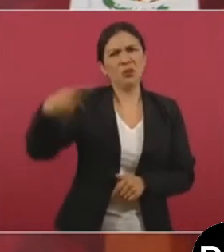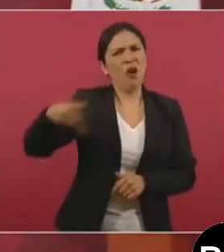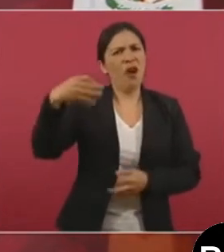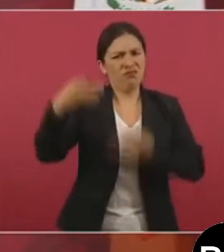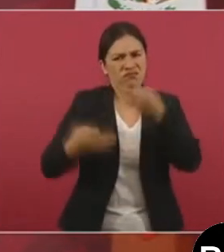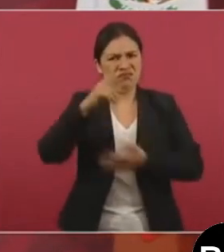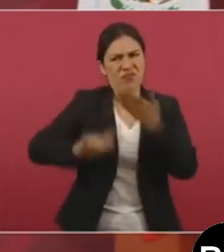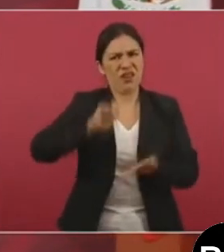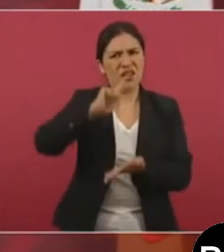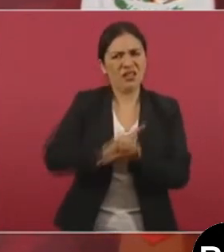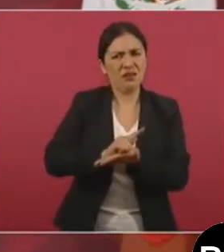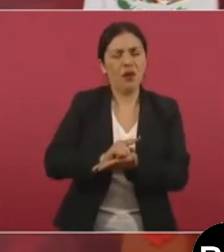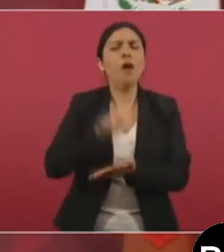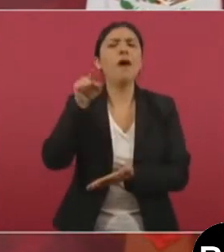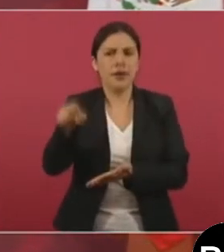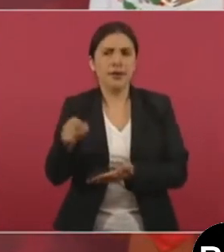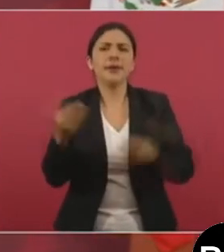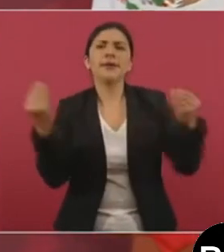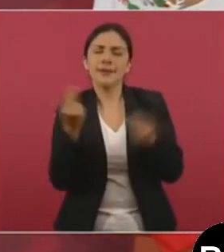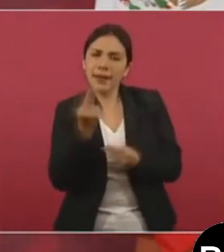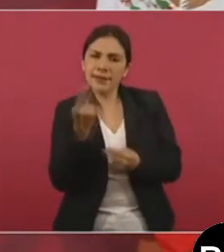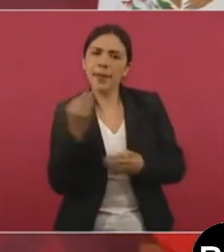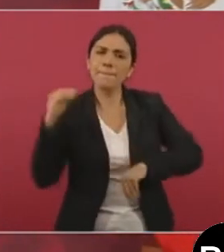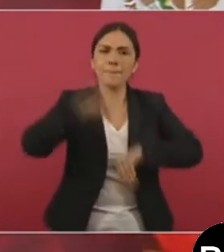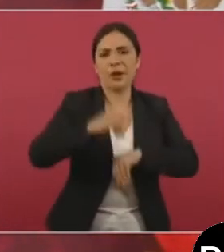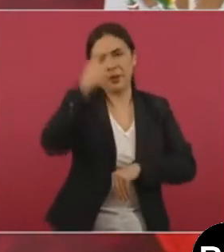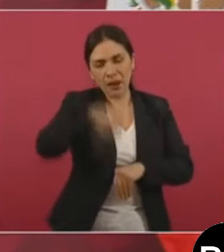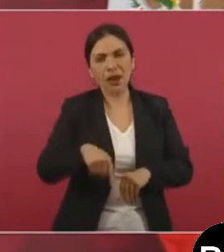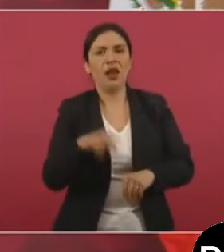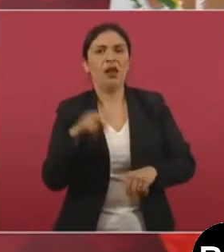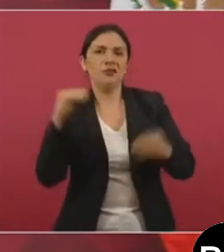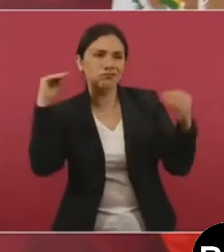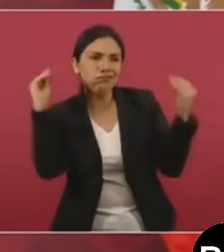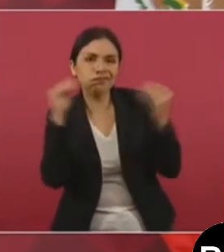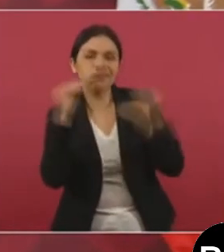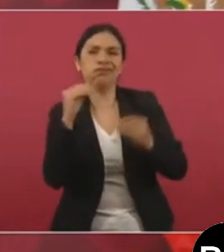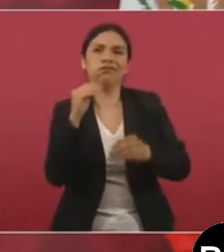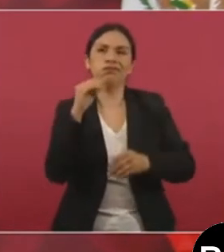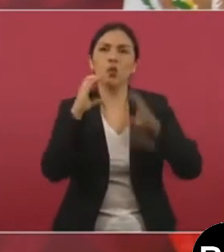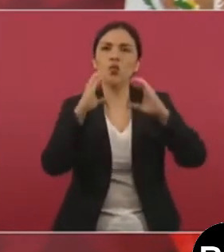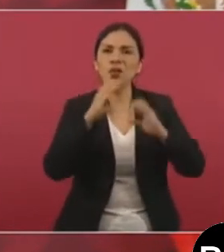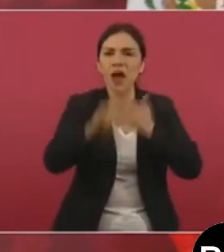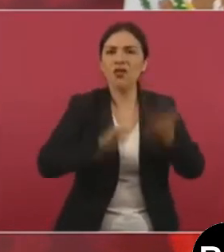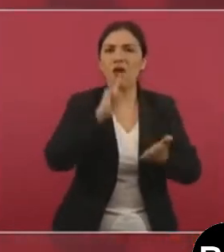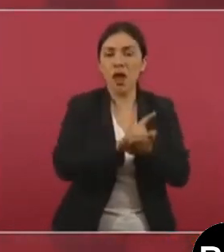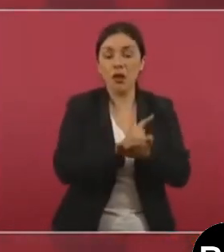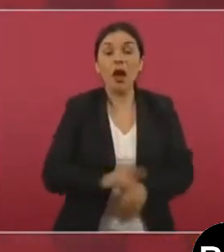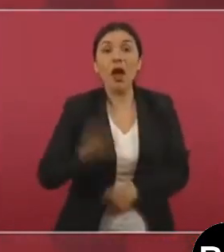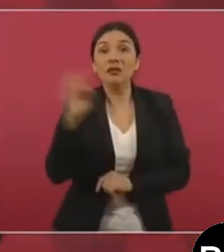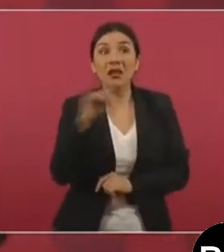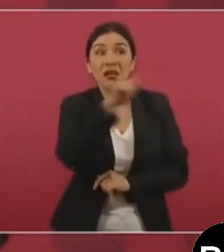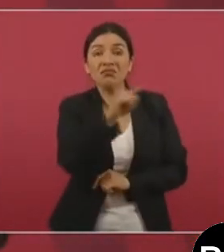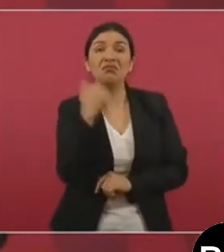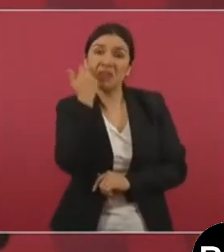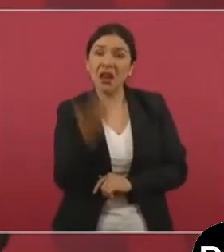para legislar. Entonces, si va a haber moratoria,